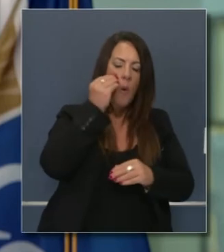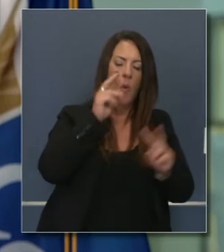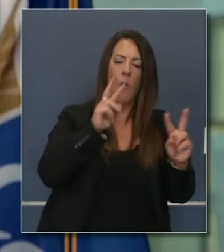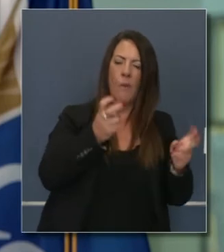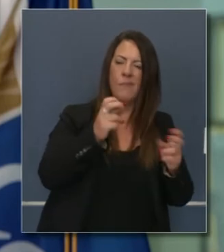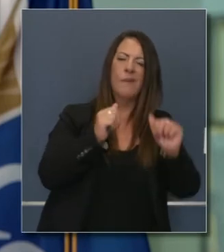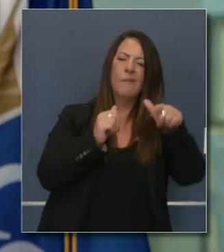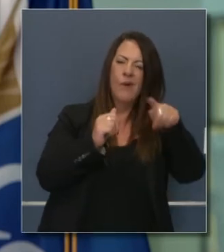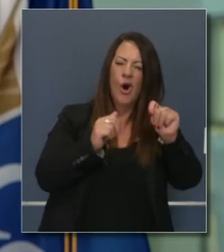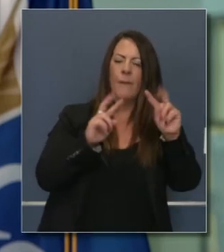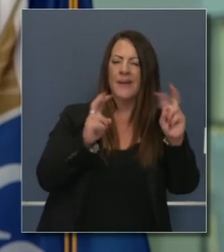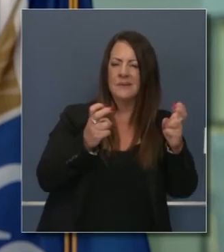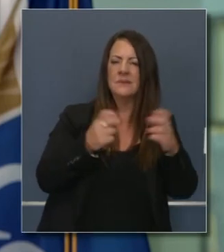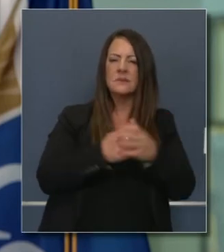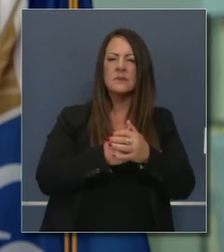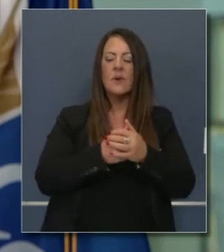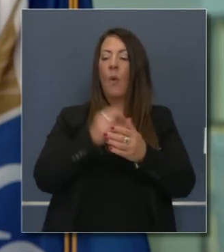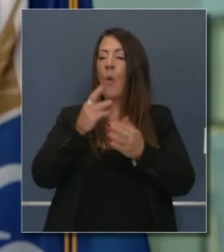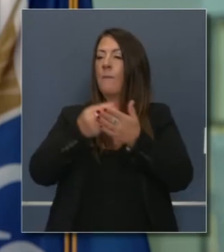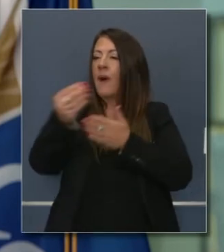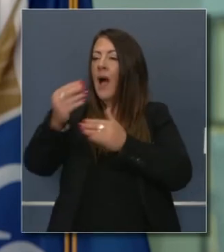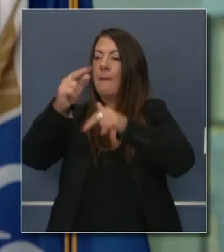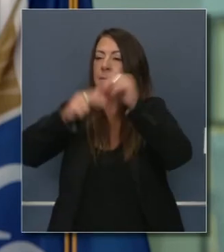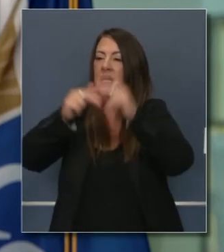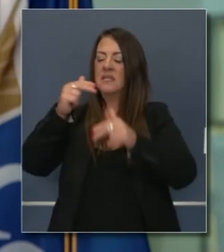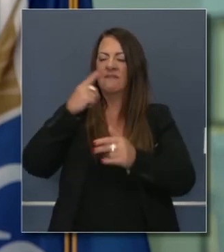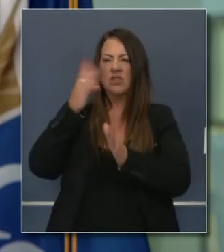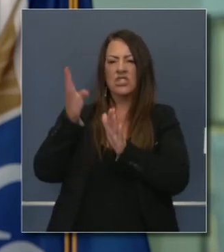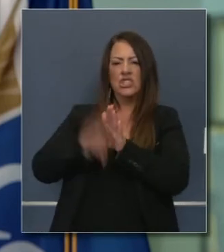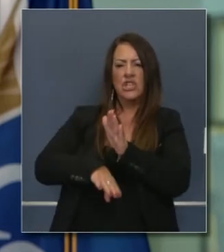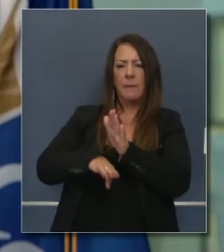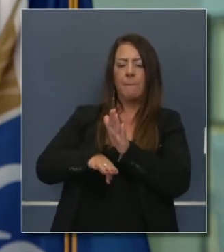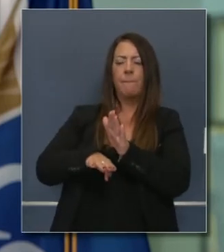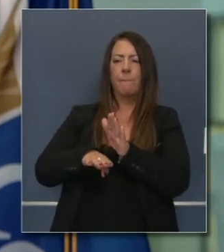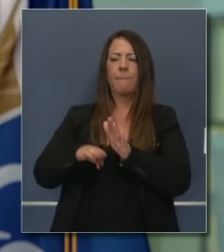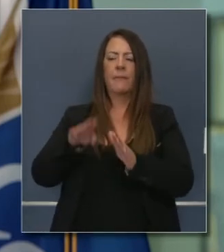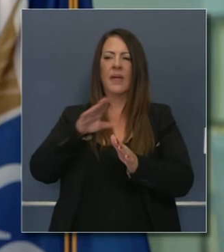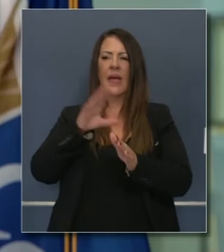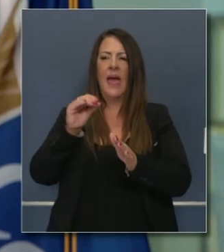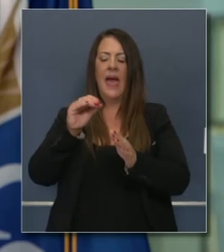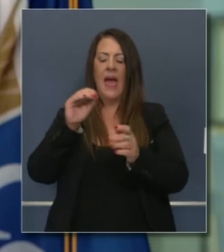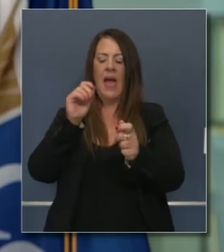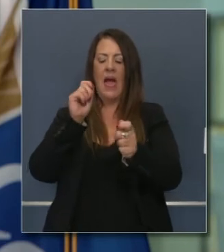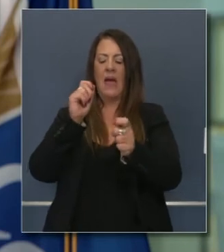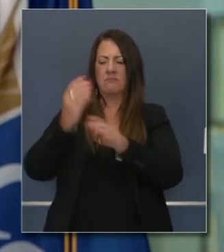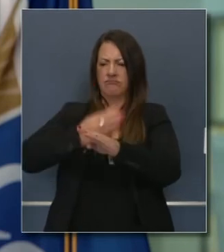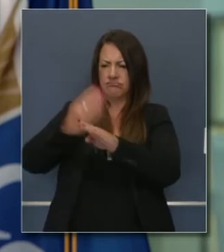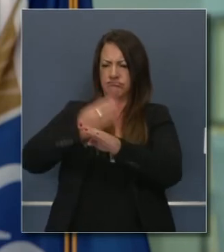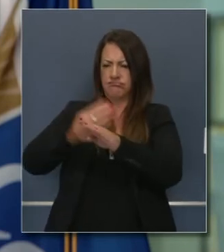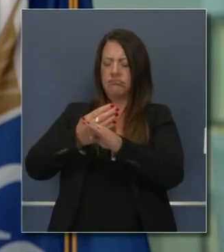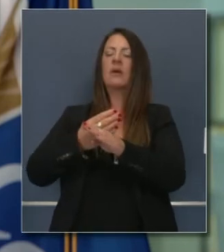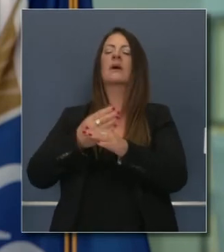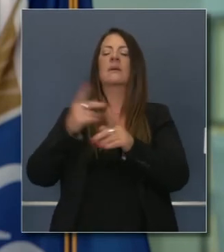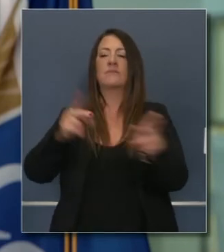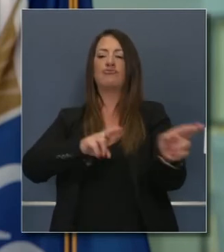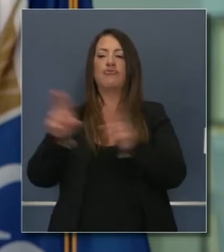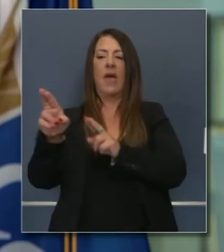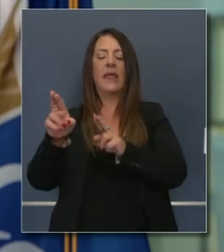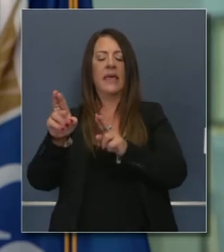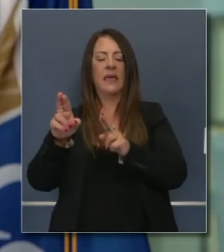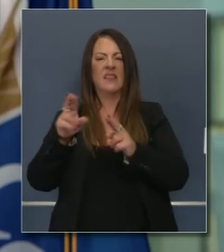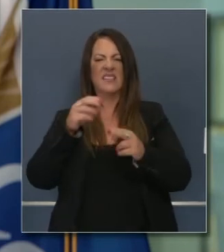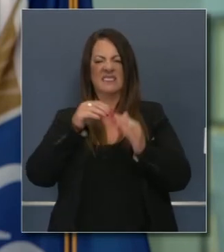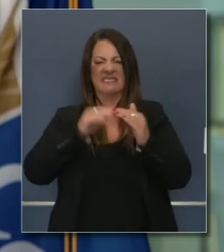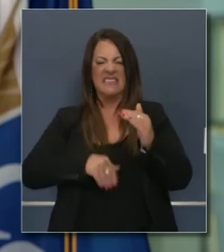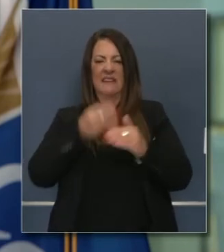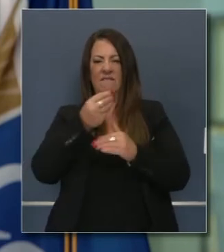moteles, edificios a costo más bajo y con el tiempo de convertirlos, eso